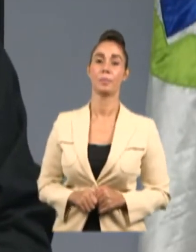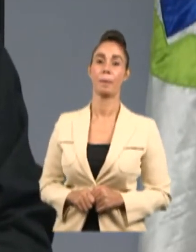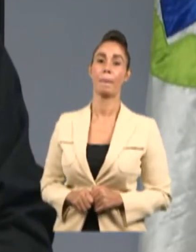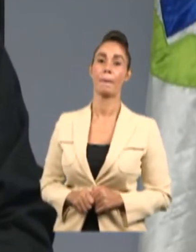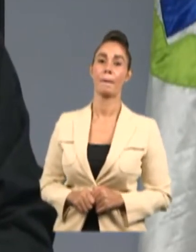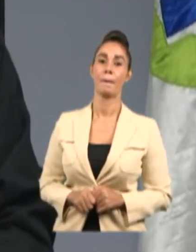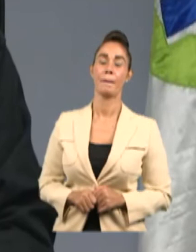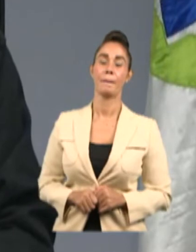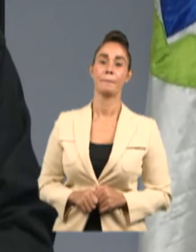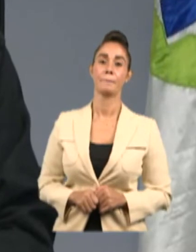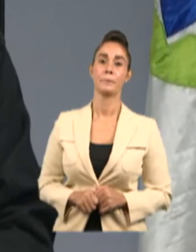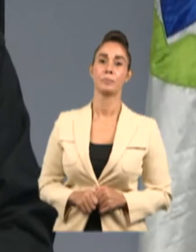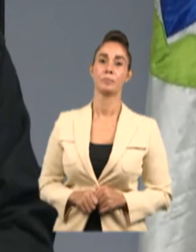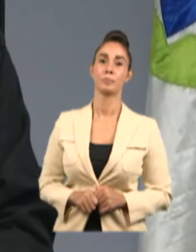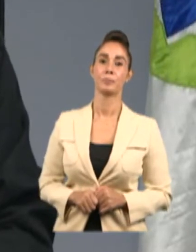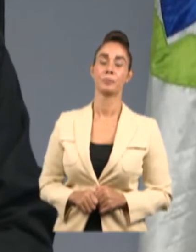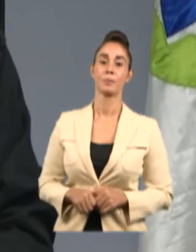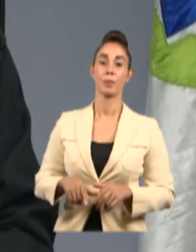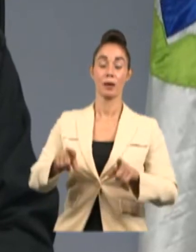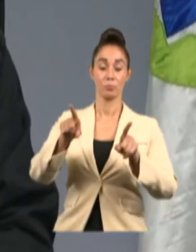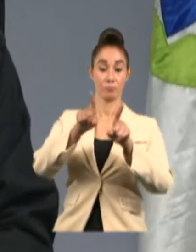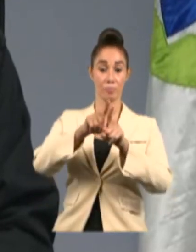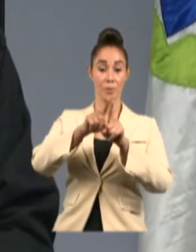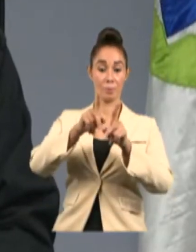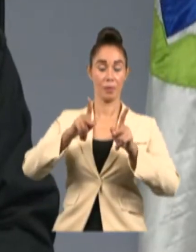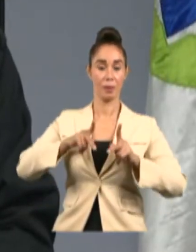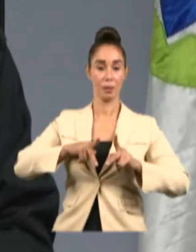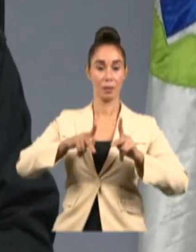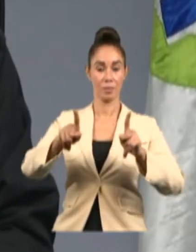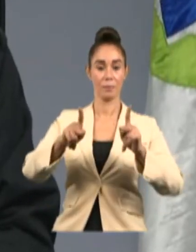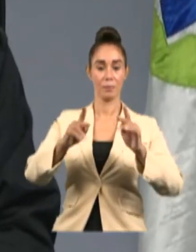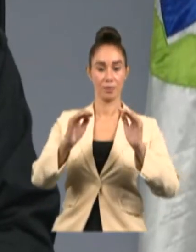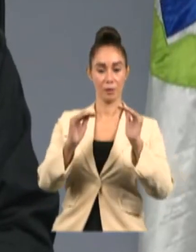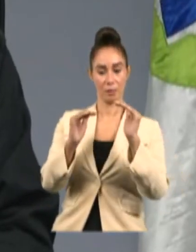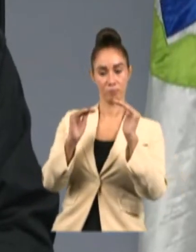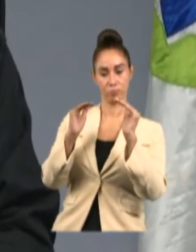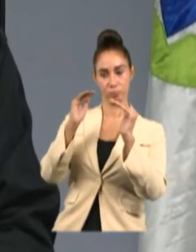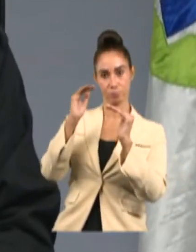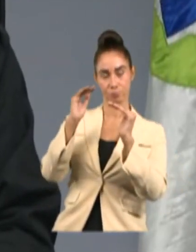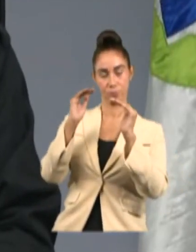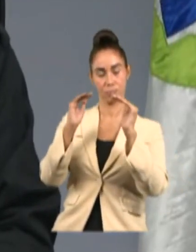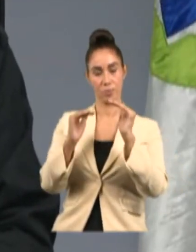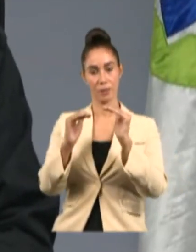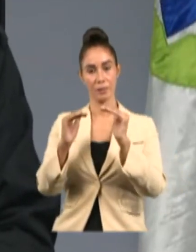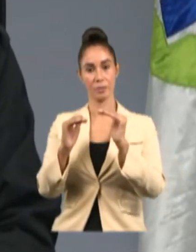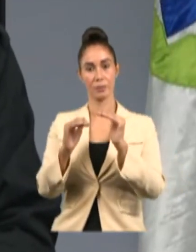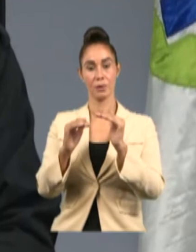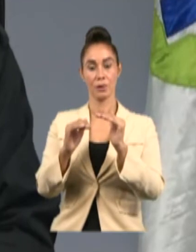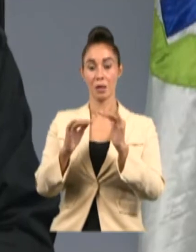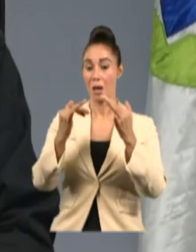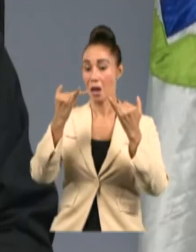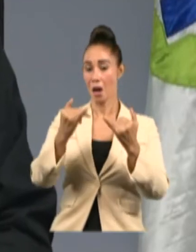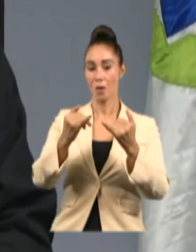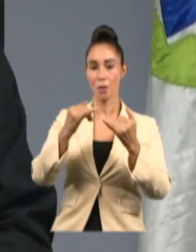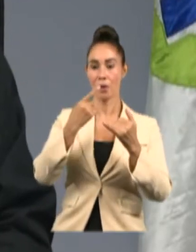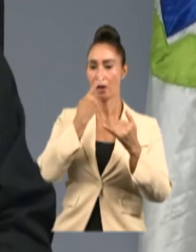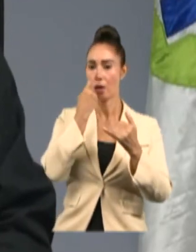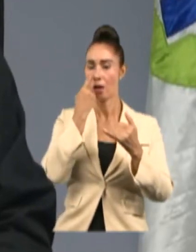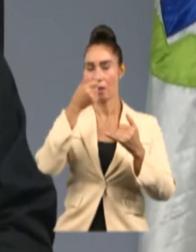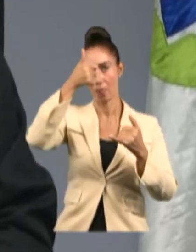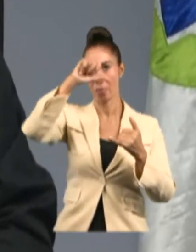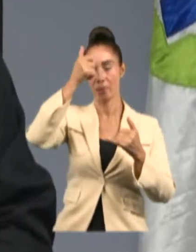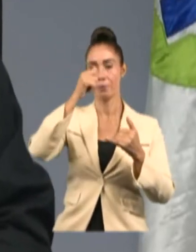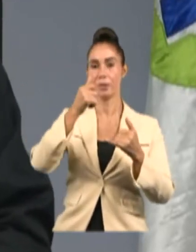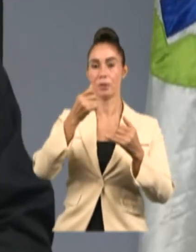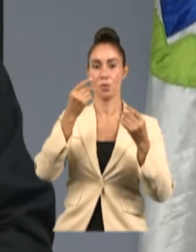que permita la medición porque al inicio es imposible del domingo